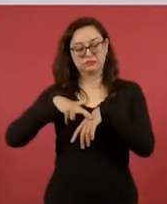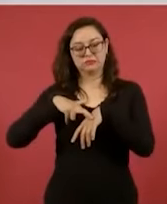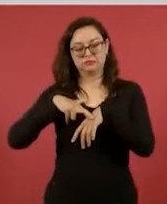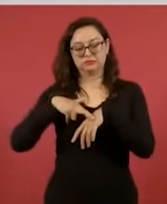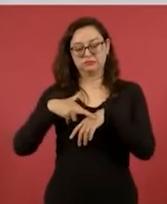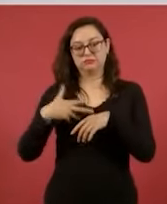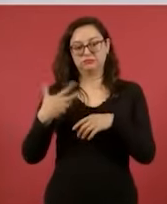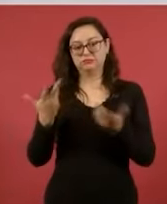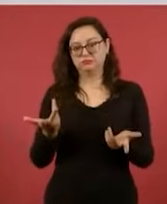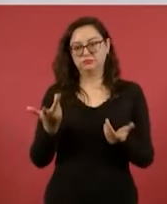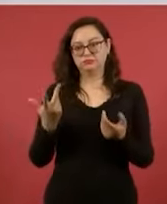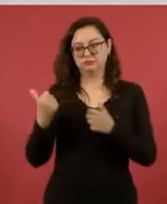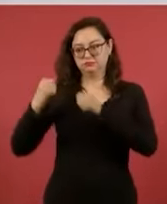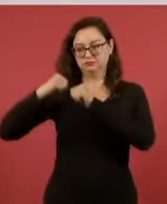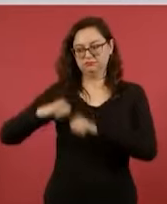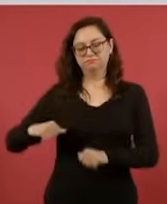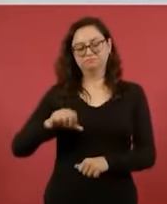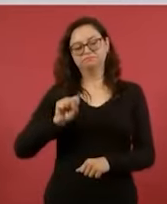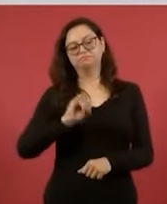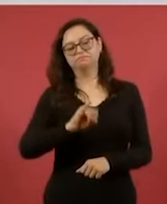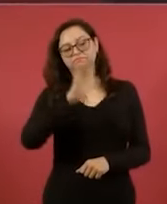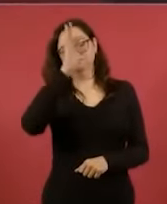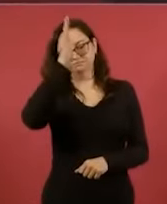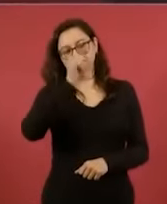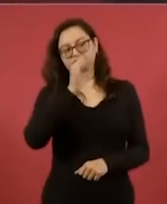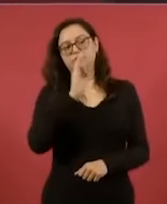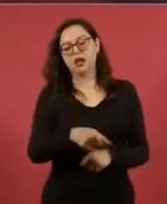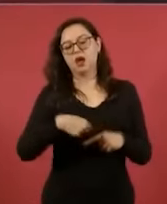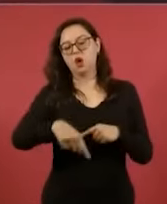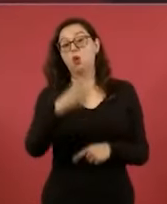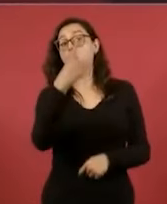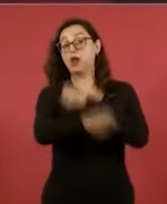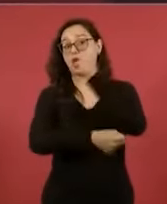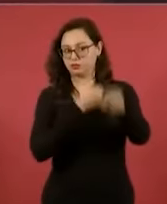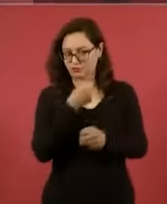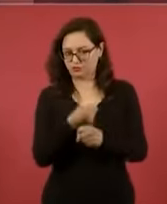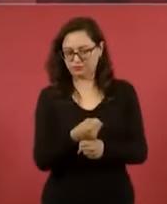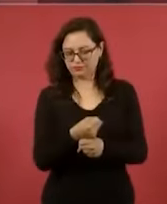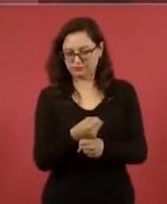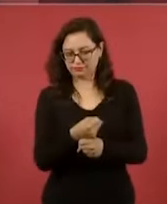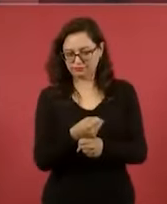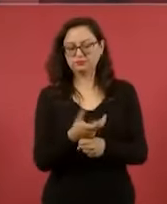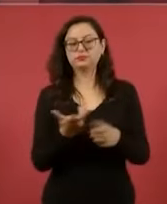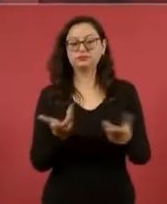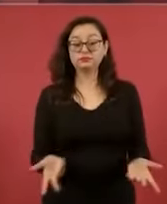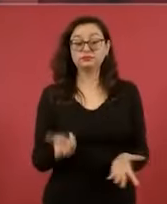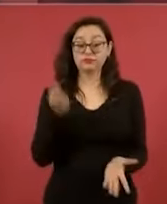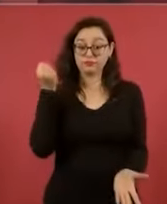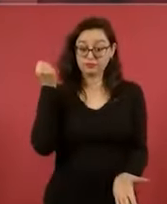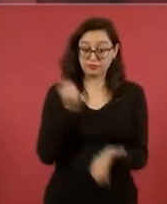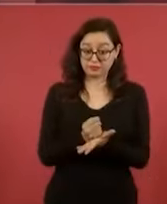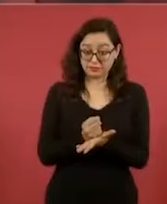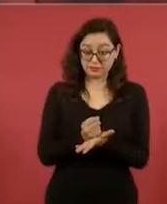y los principales directivos se aceptaron. Entonces, el decreto para